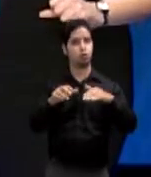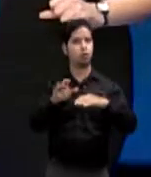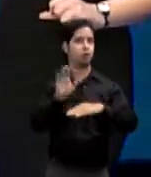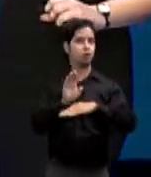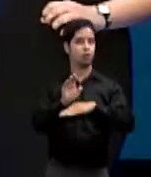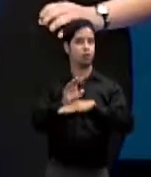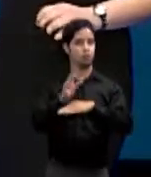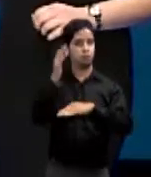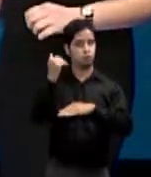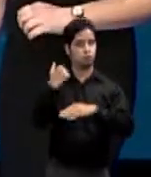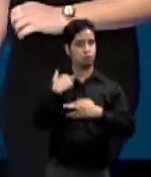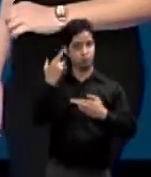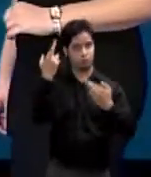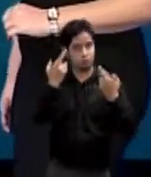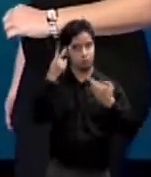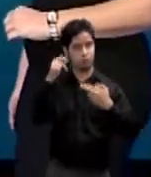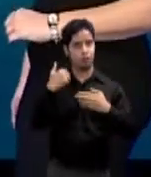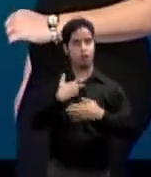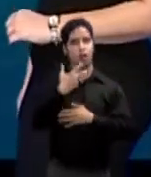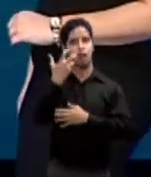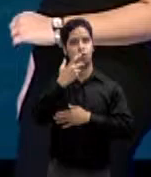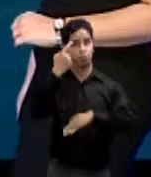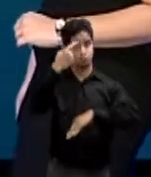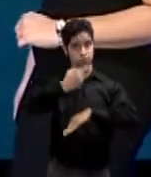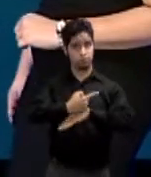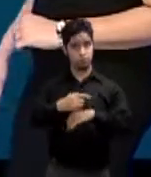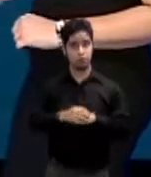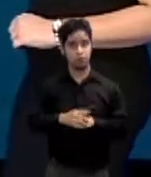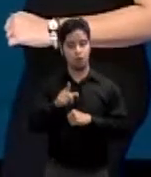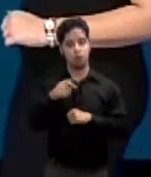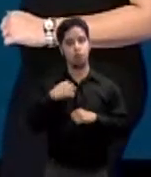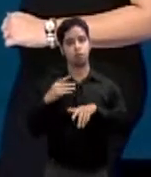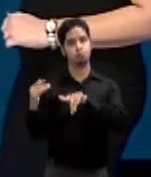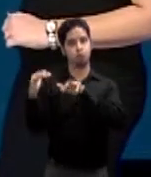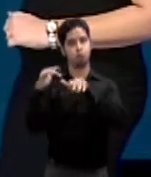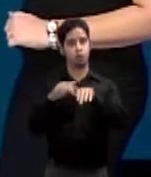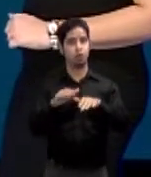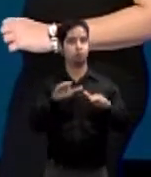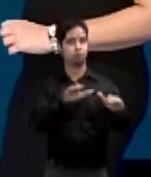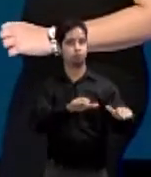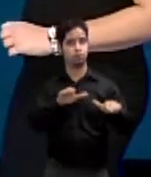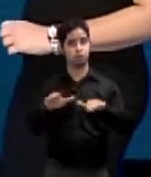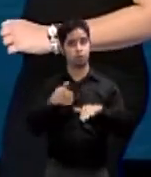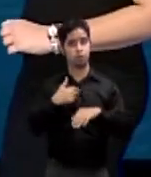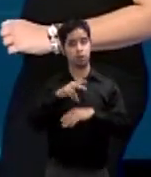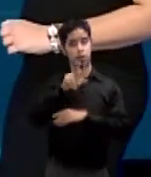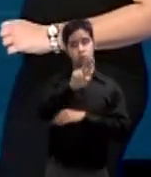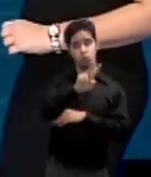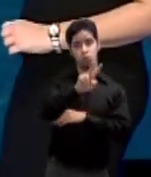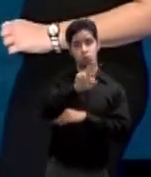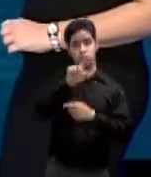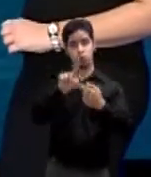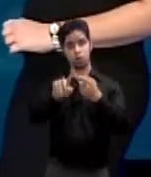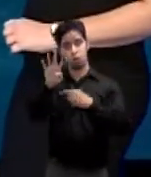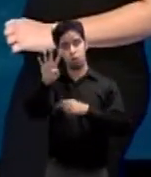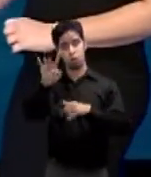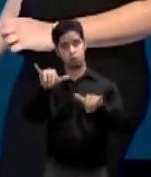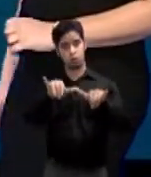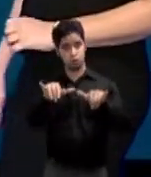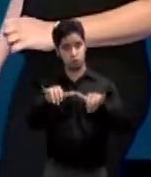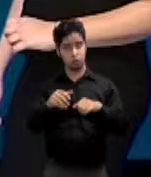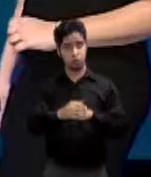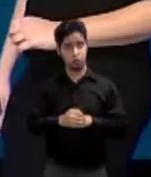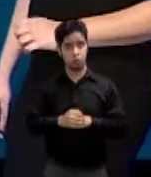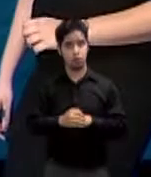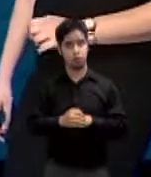calor del día. En cuanto a las condiciones marítimas, el mar está bastante tranquilo. Olas entre 2 a 4 pies en el Atlántico, 1 a 3 pies en